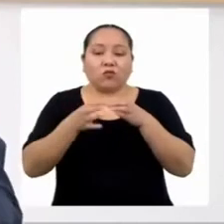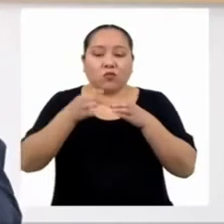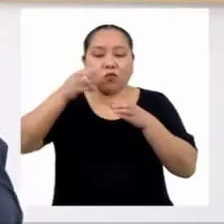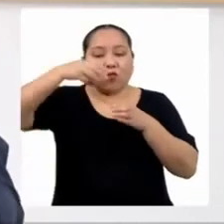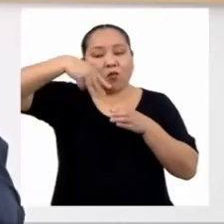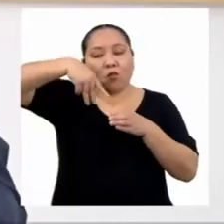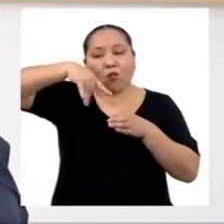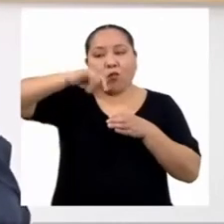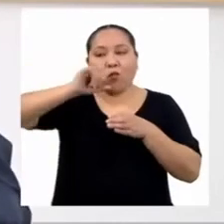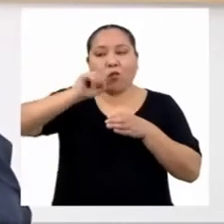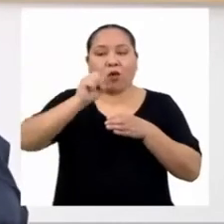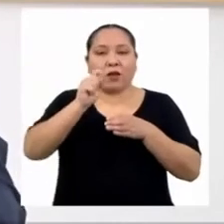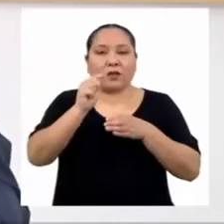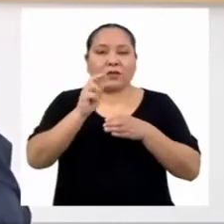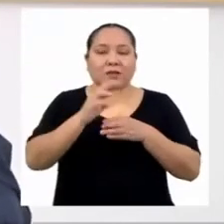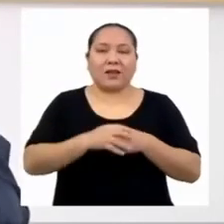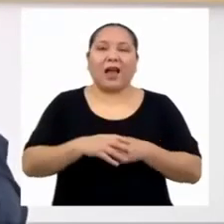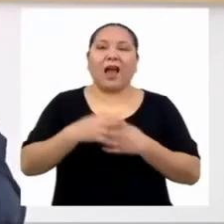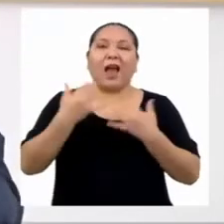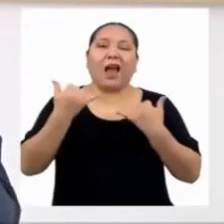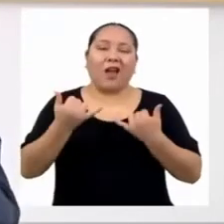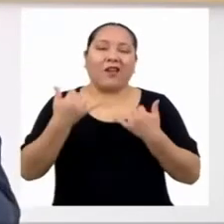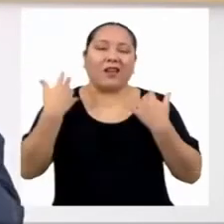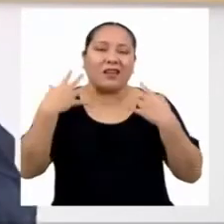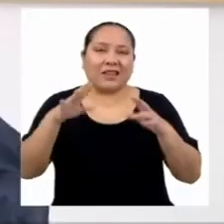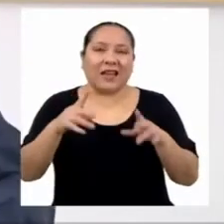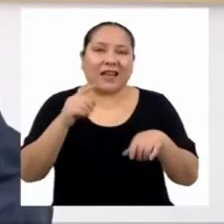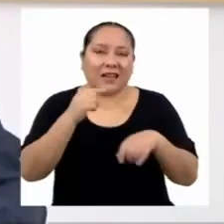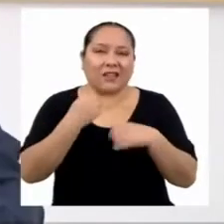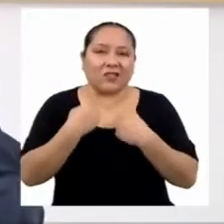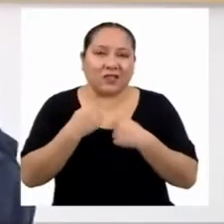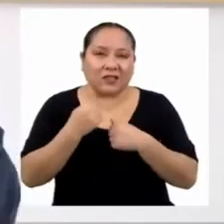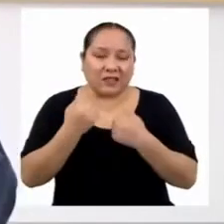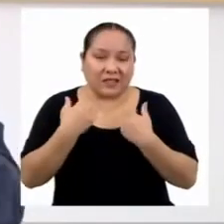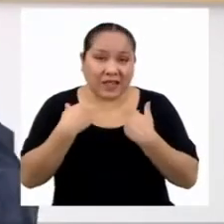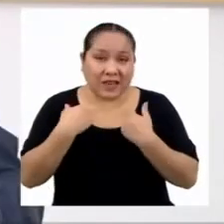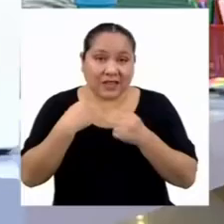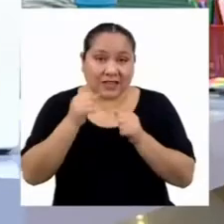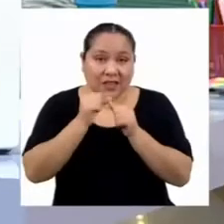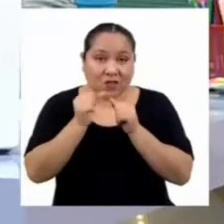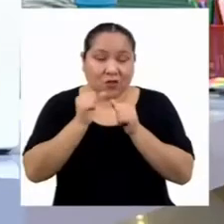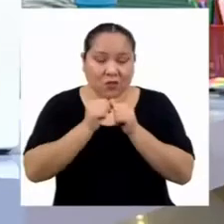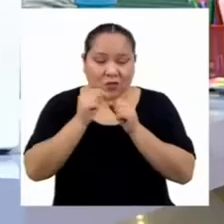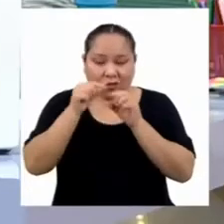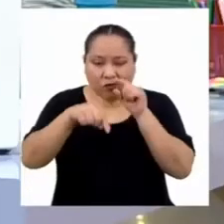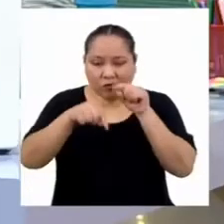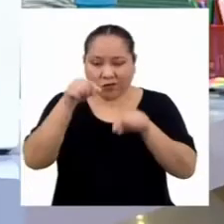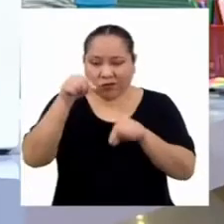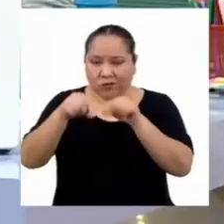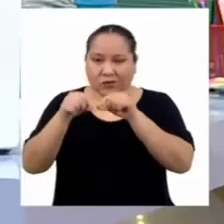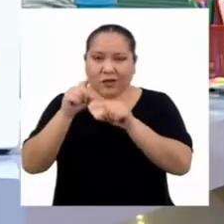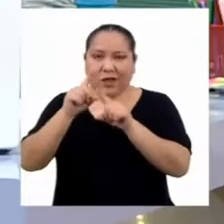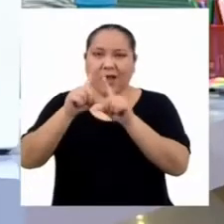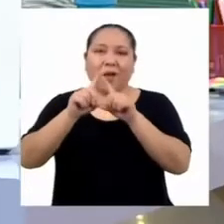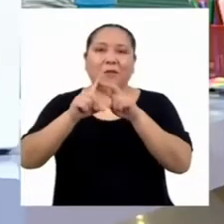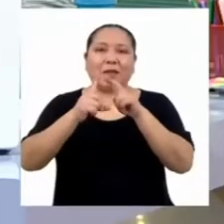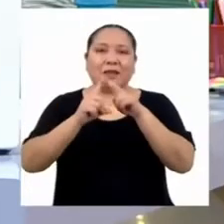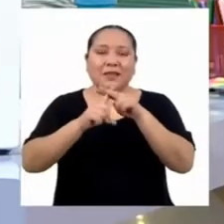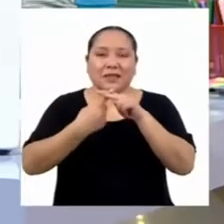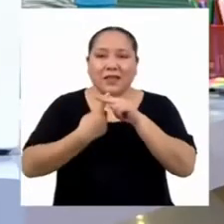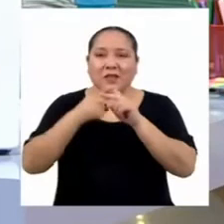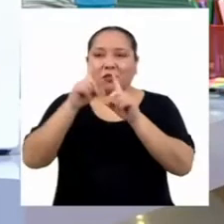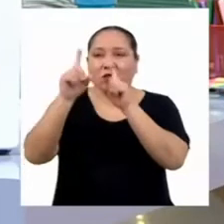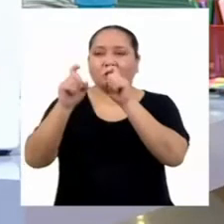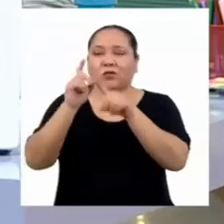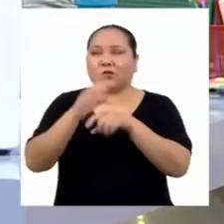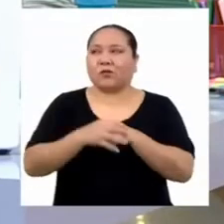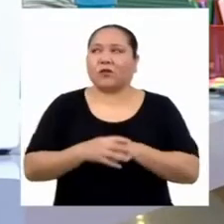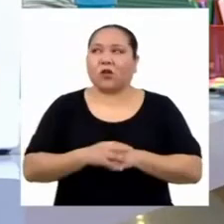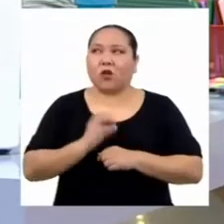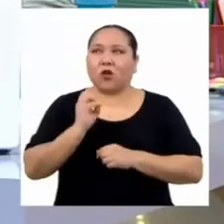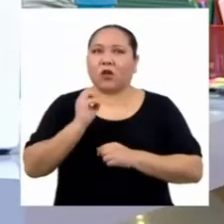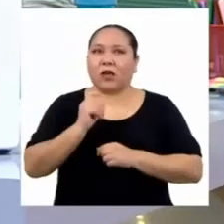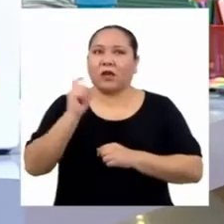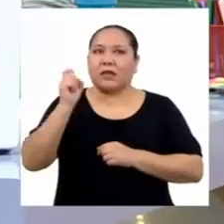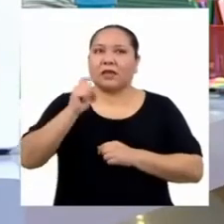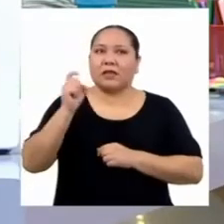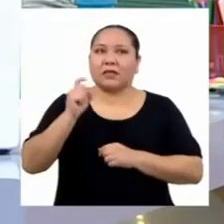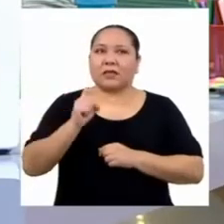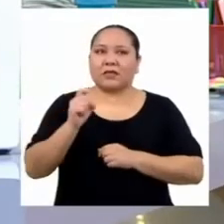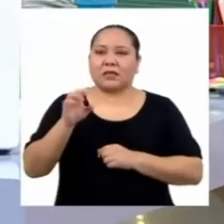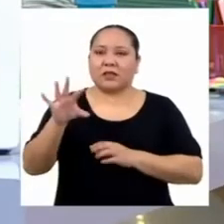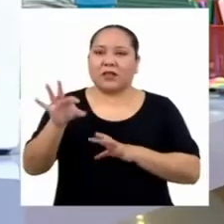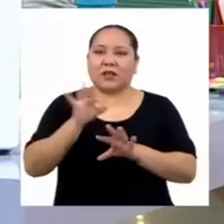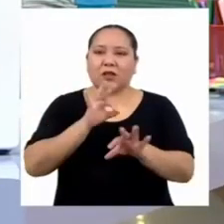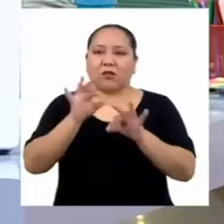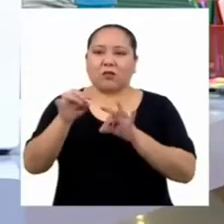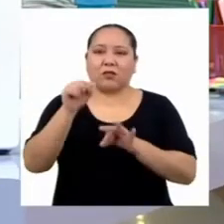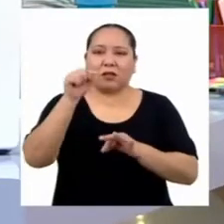Ahora que ya tienes el número, puedes empezar a aplicar tus encuestas. ¡Genial, profesor! Solo necesito acceder a esas